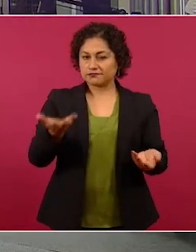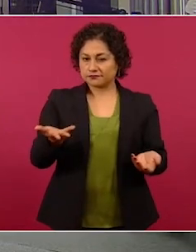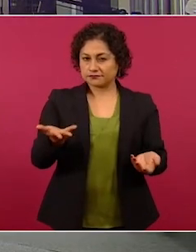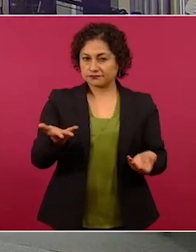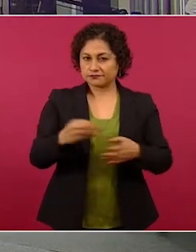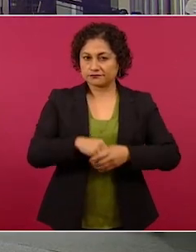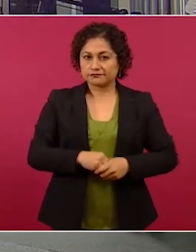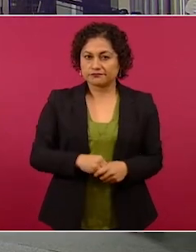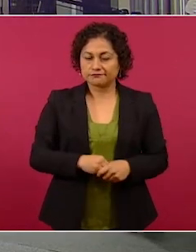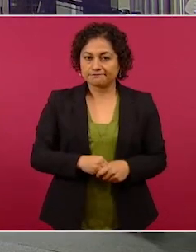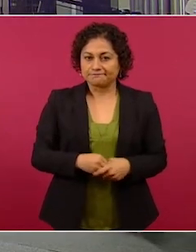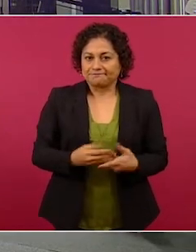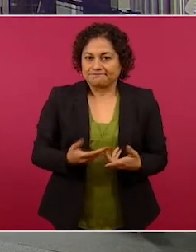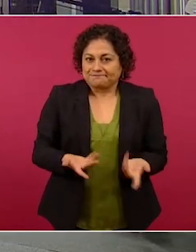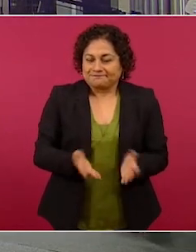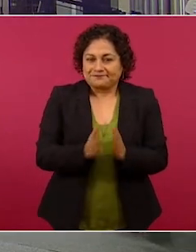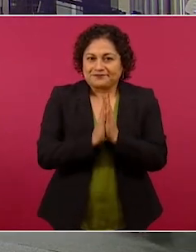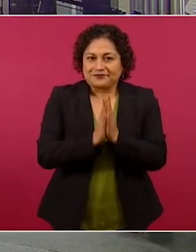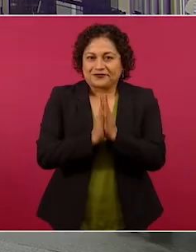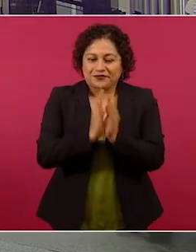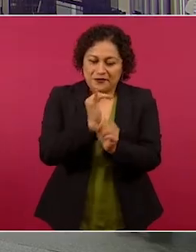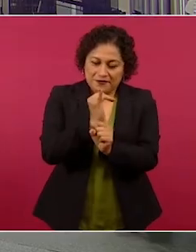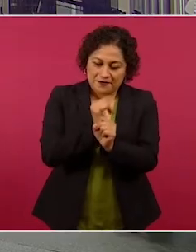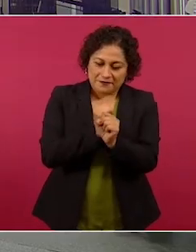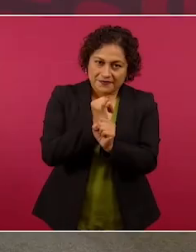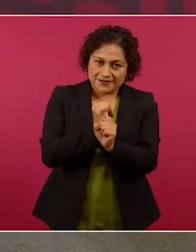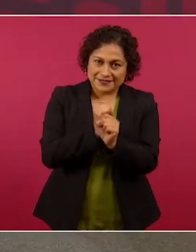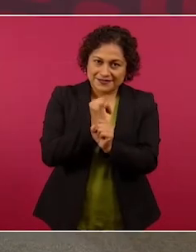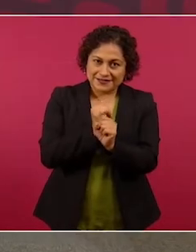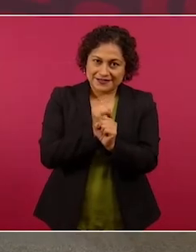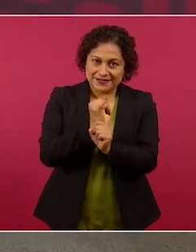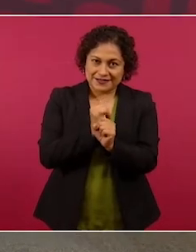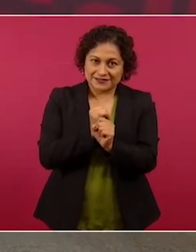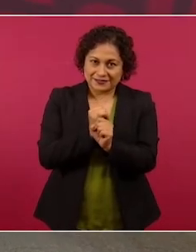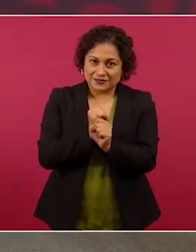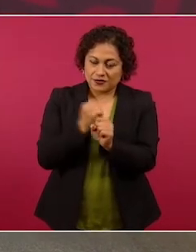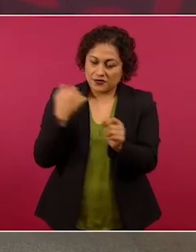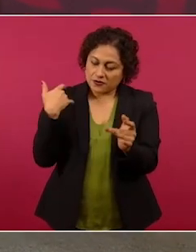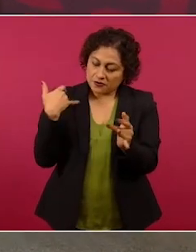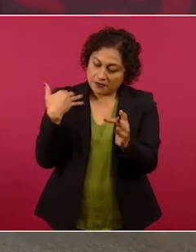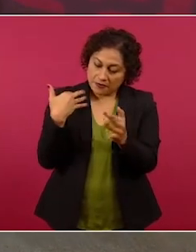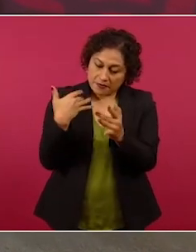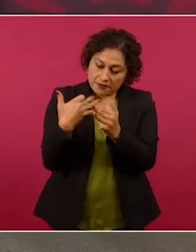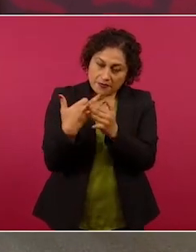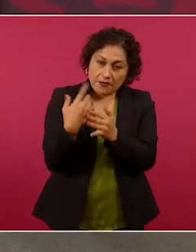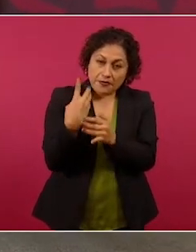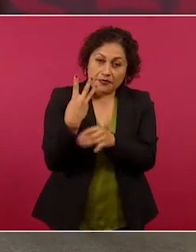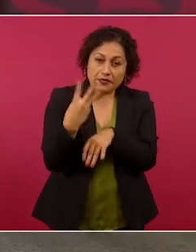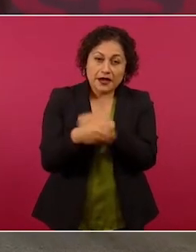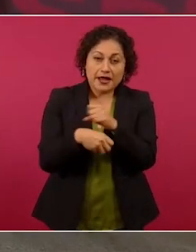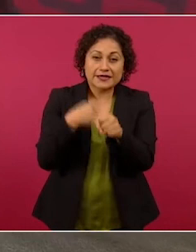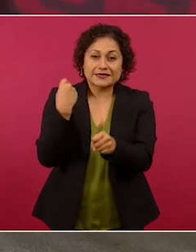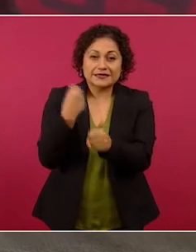de este tipo, que tardan tres años recabando